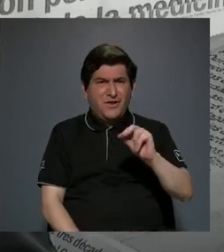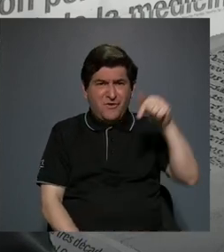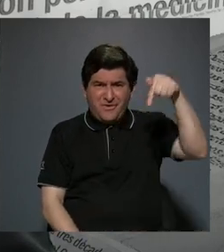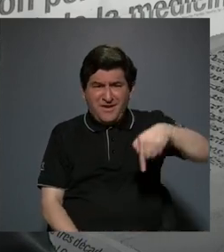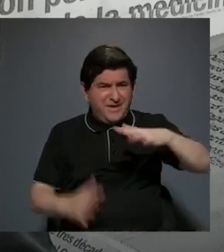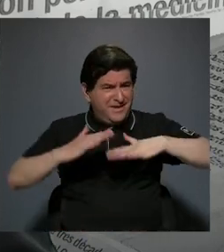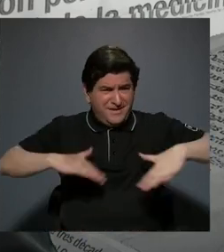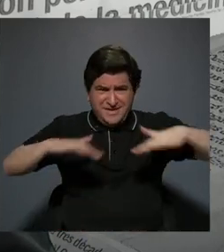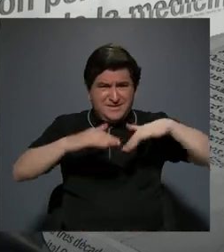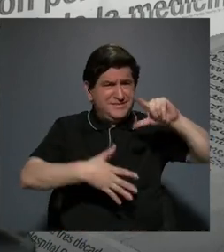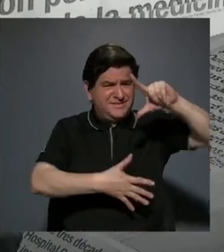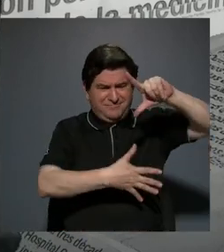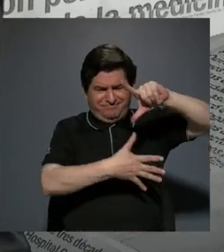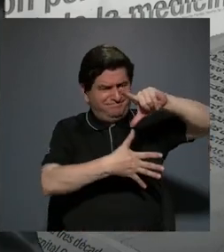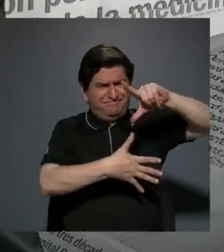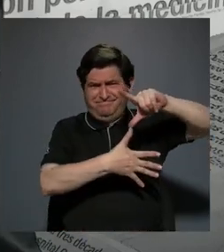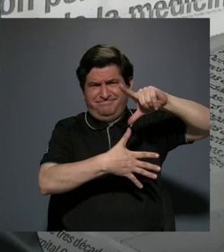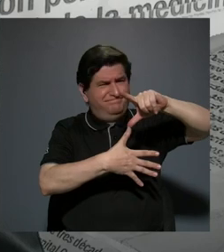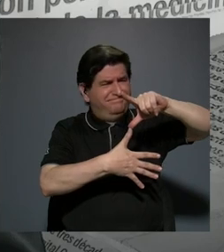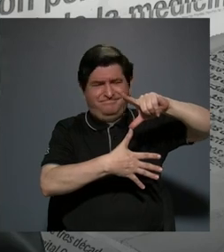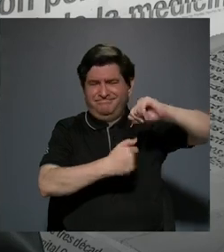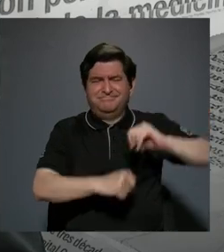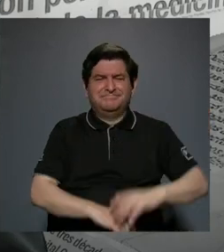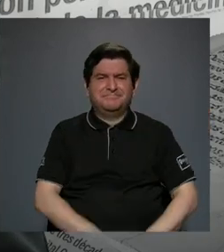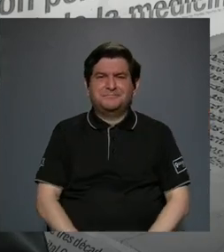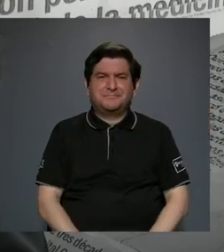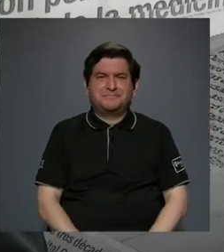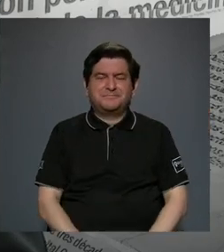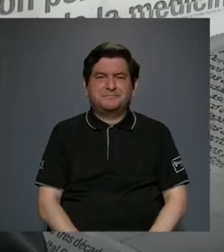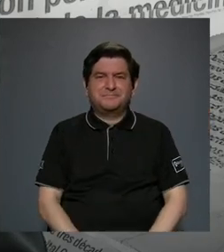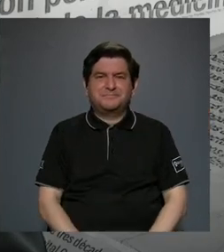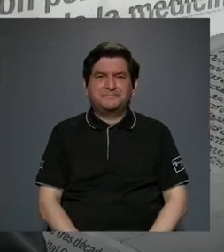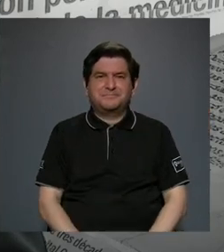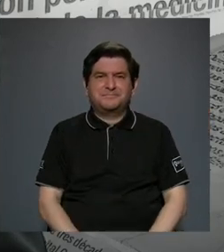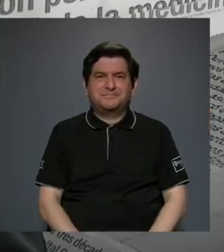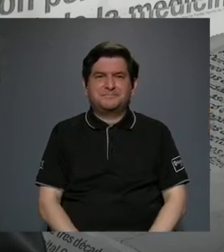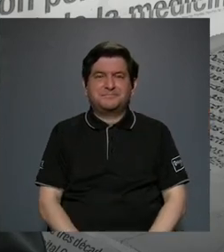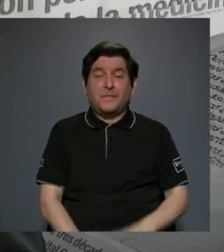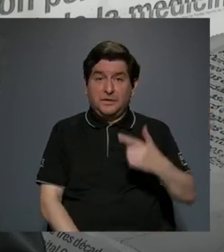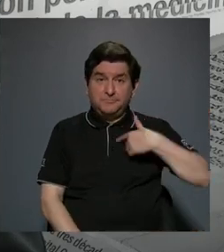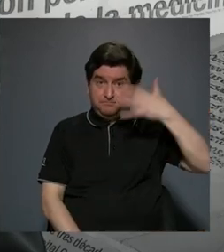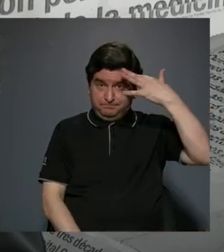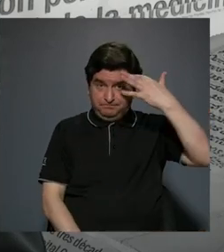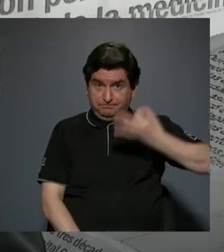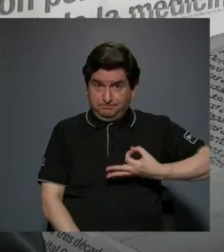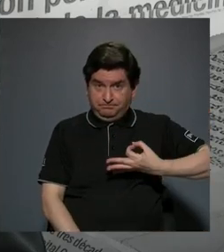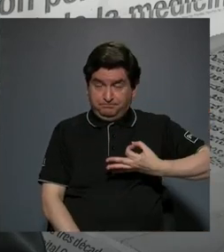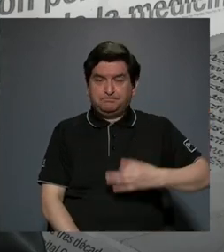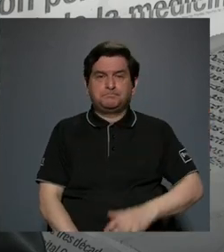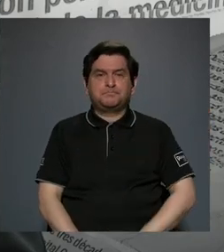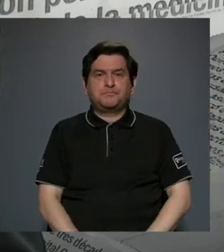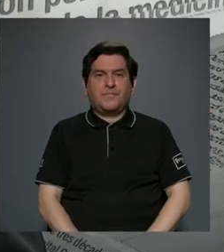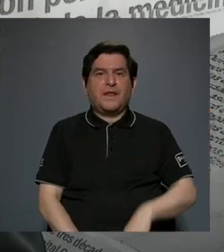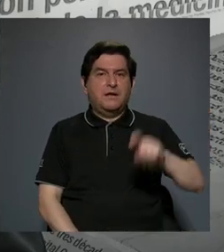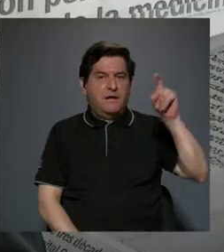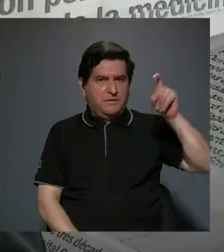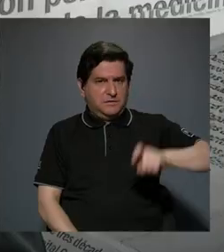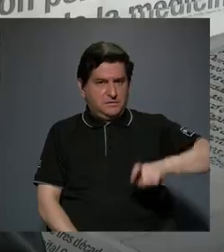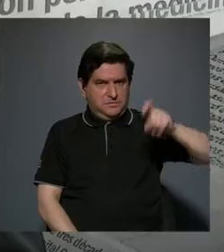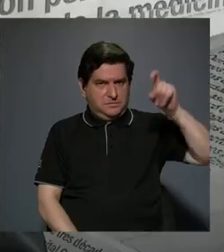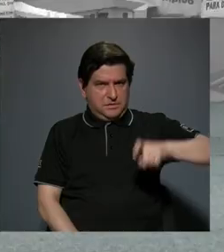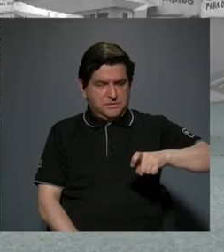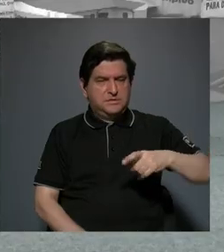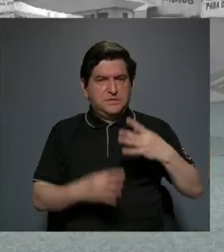en nuestro entorno latinoamericano de esta manera así que creo que debemos